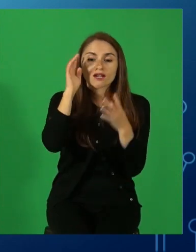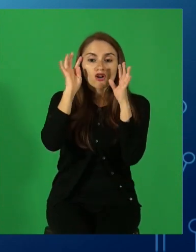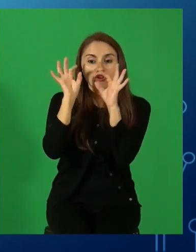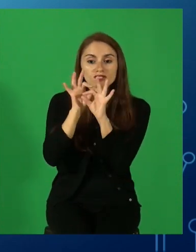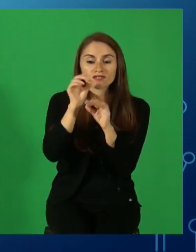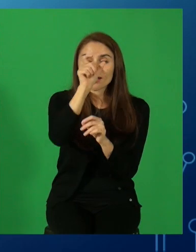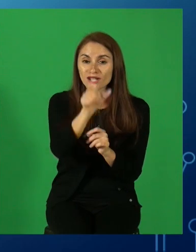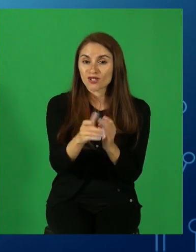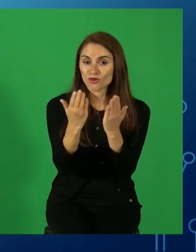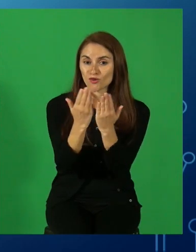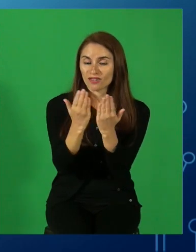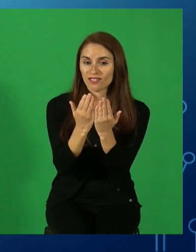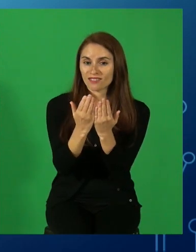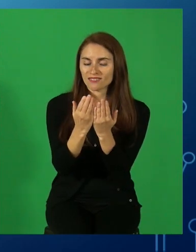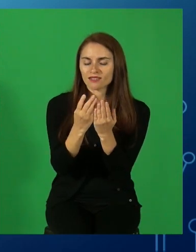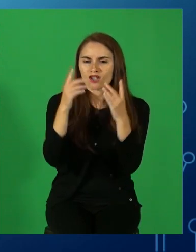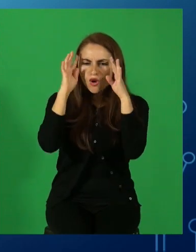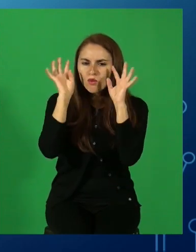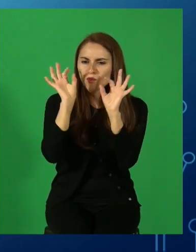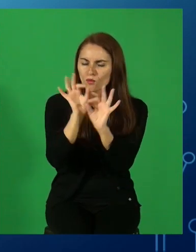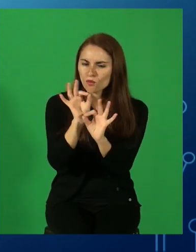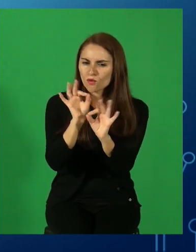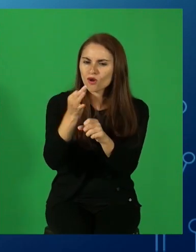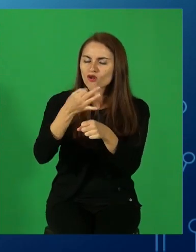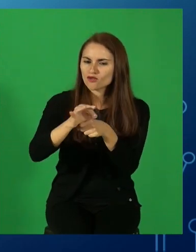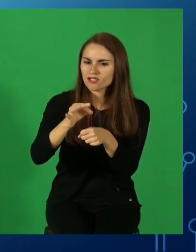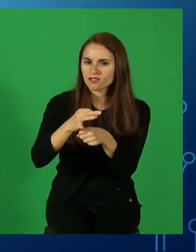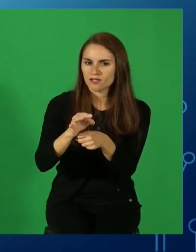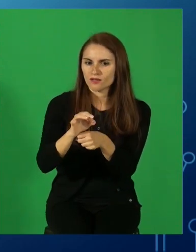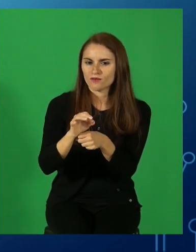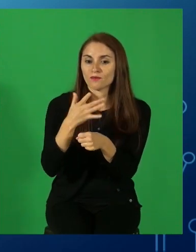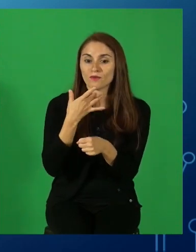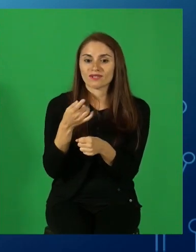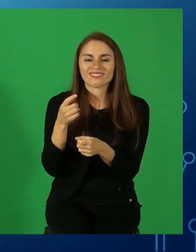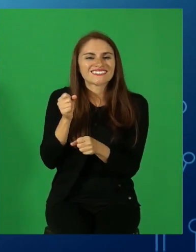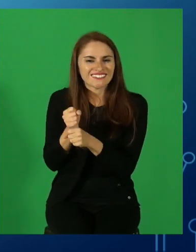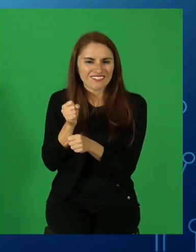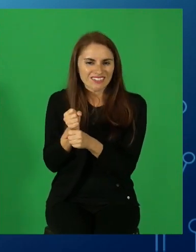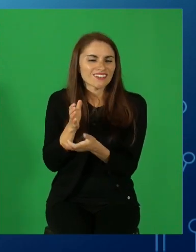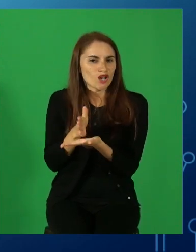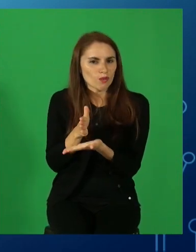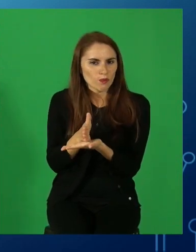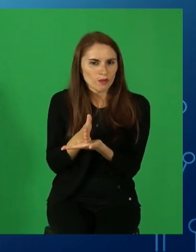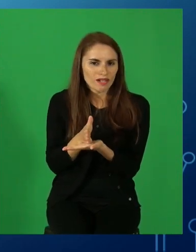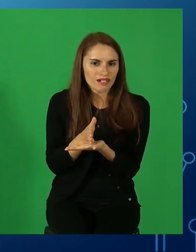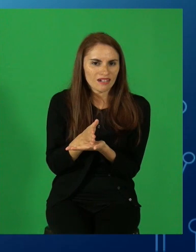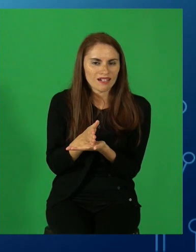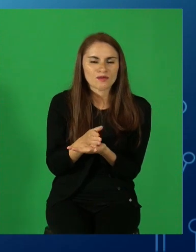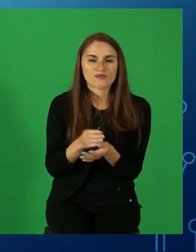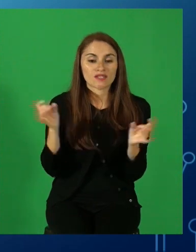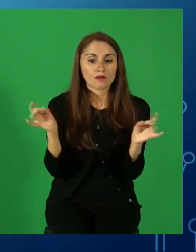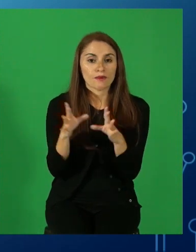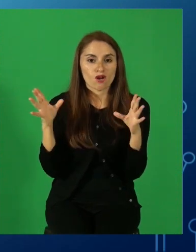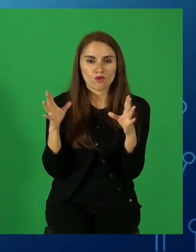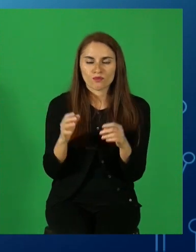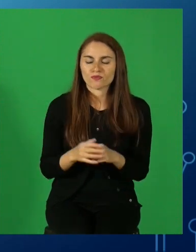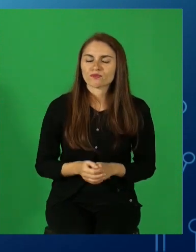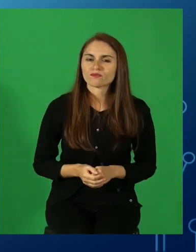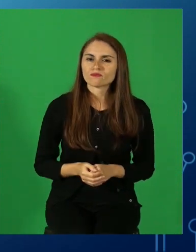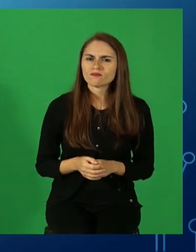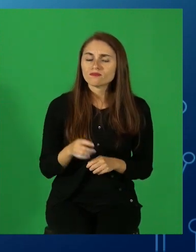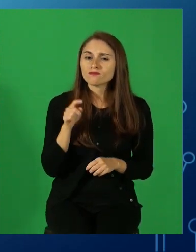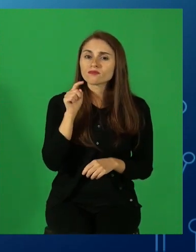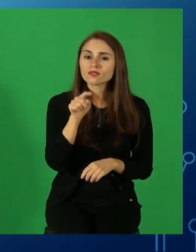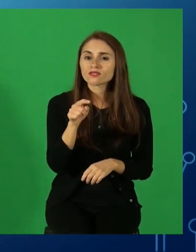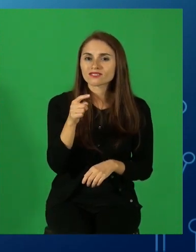alumnos porque su contexto es un colegio. Este es un personaje que va a aparecer en obras,